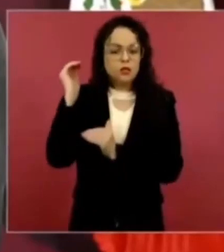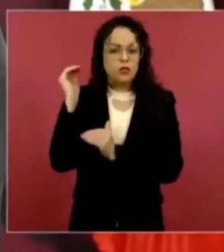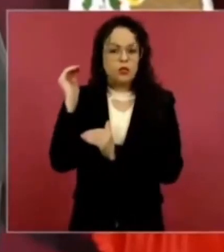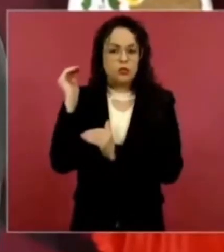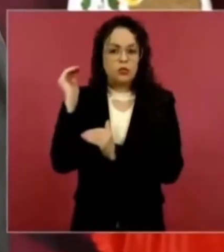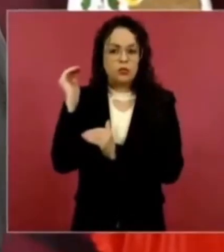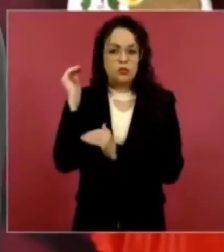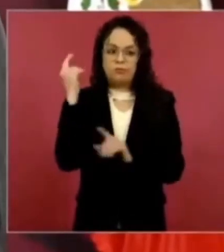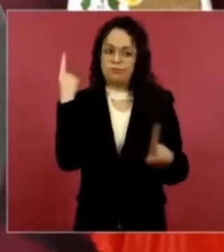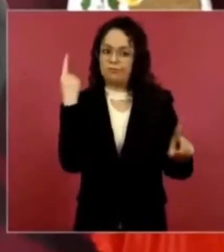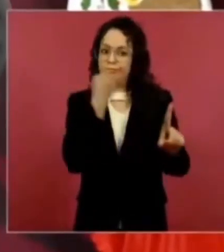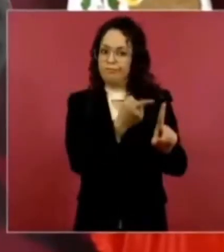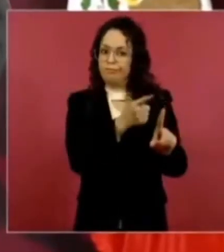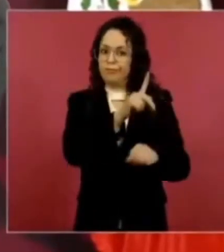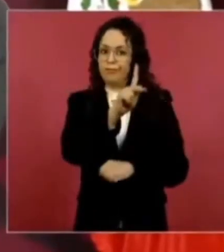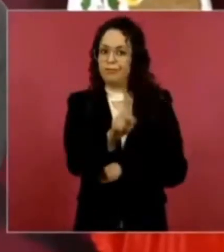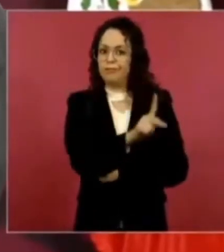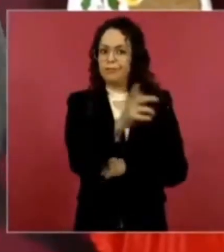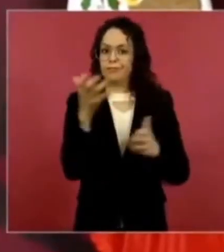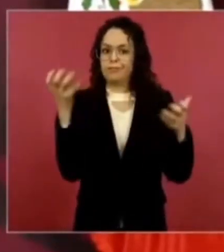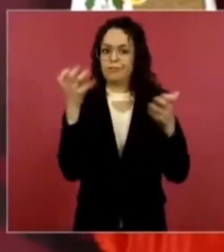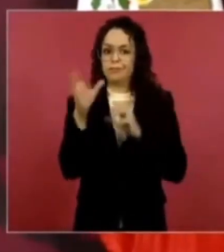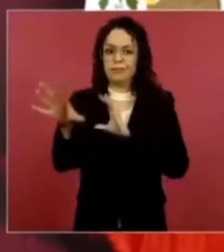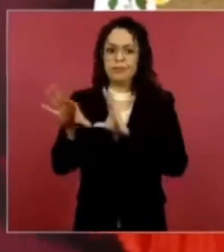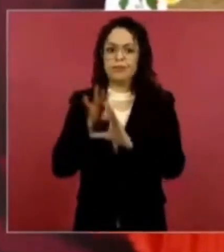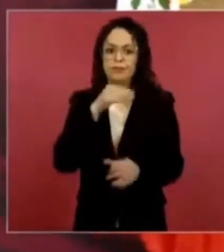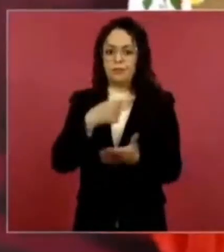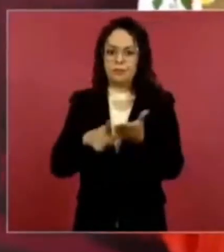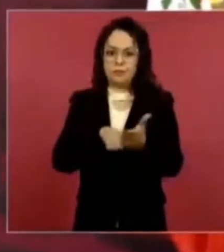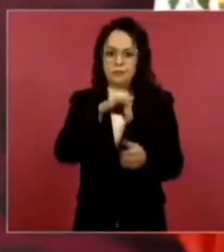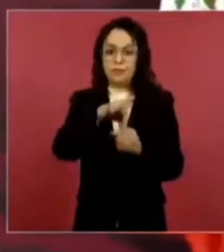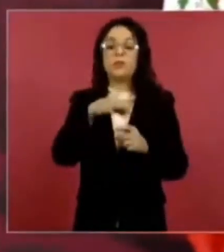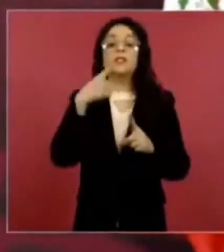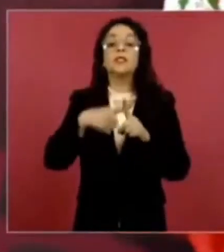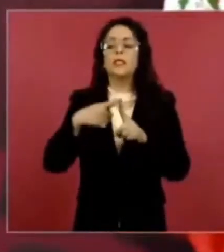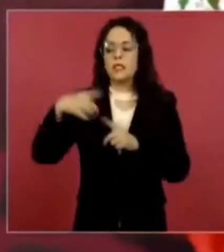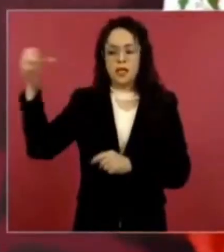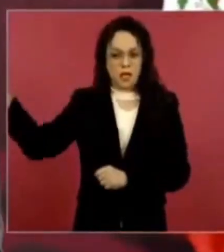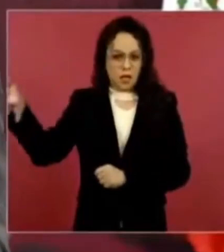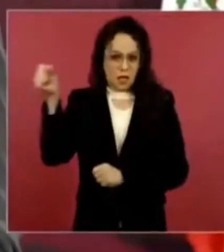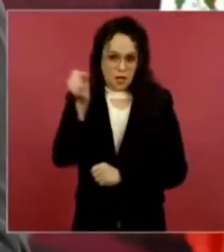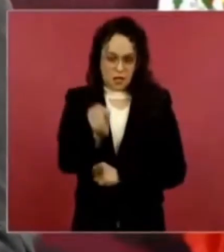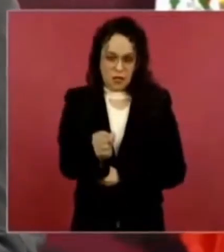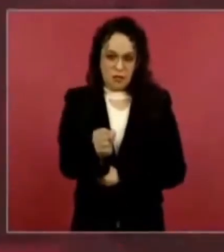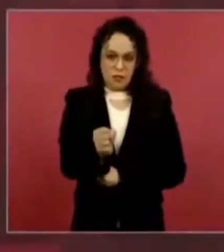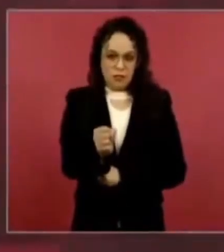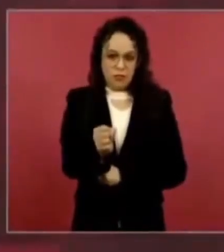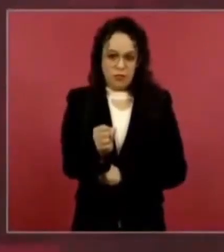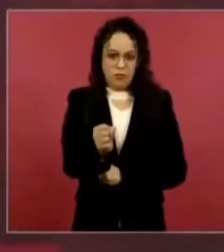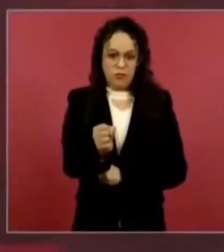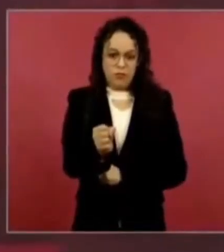Y si hay jueces, como los hay,